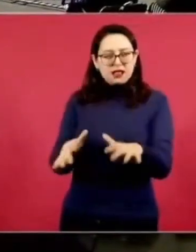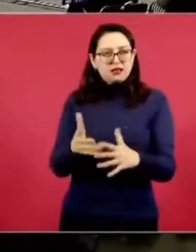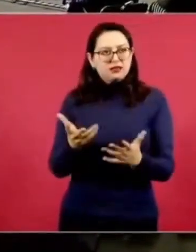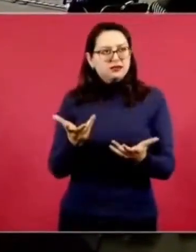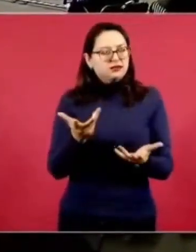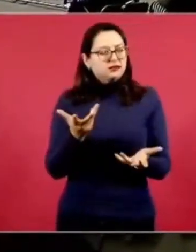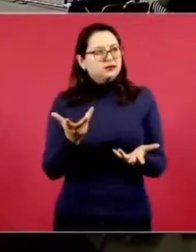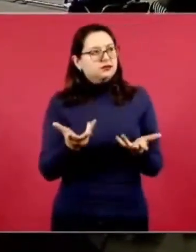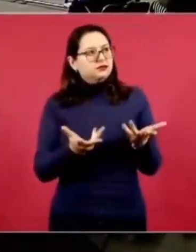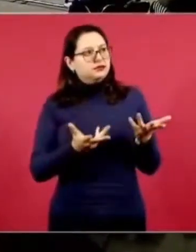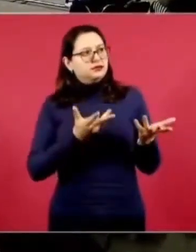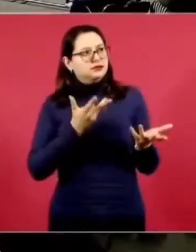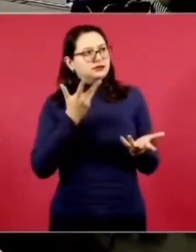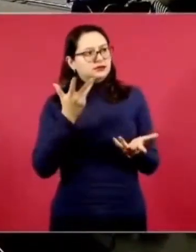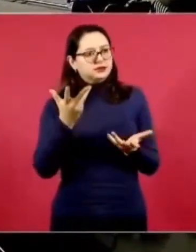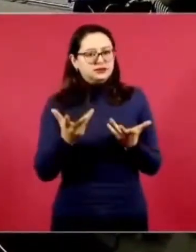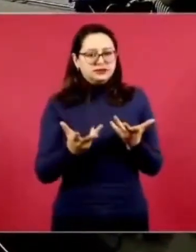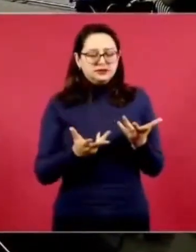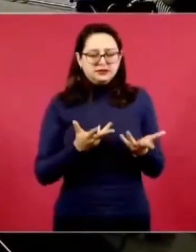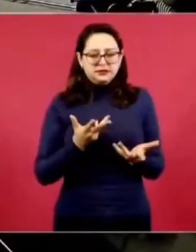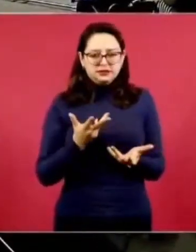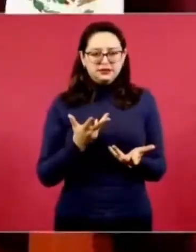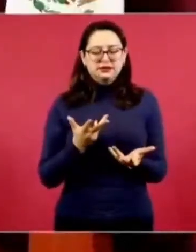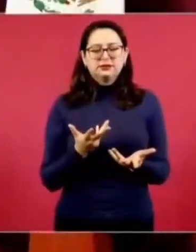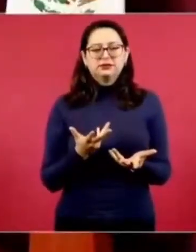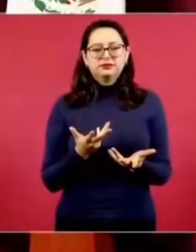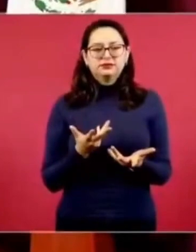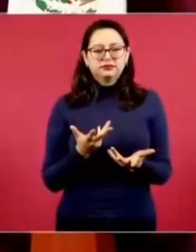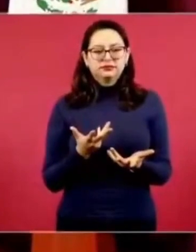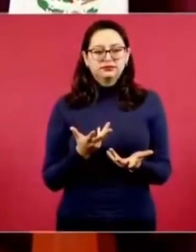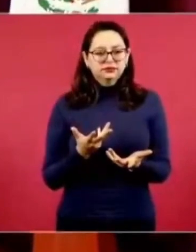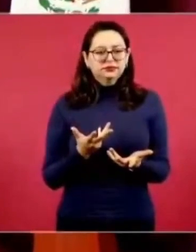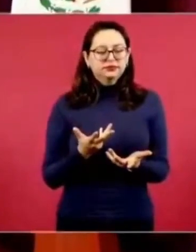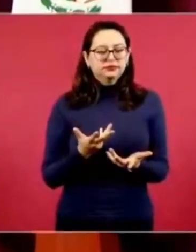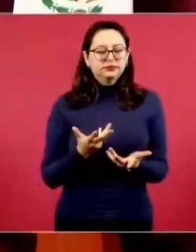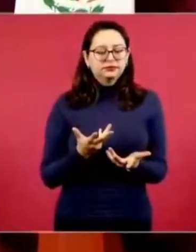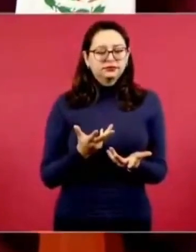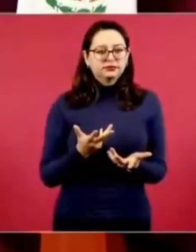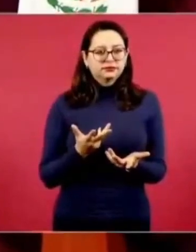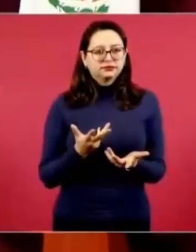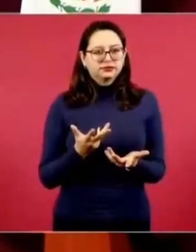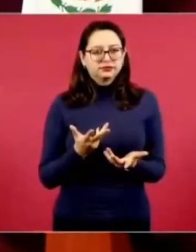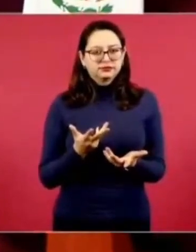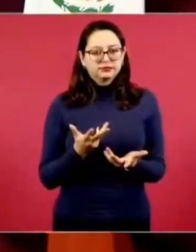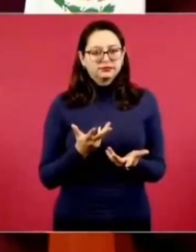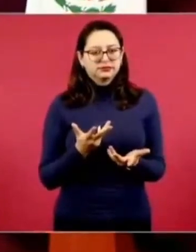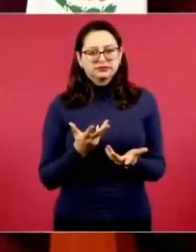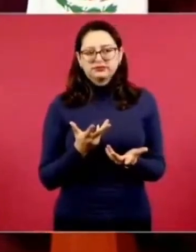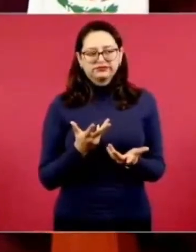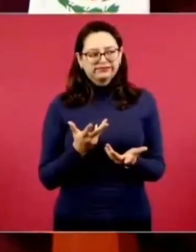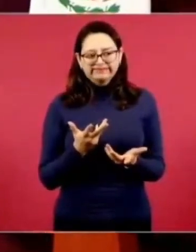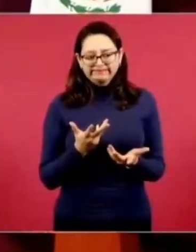con mucha